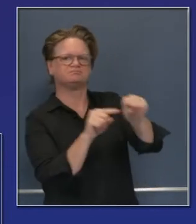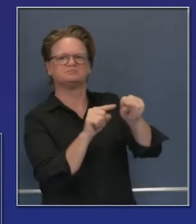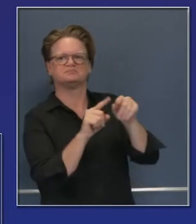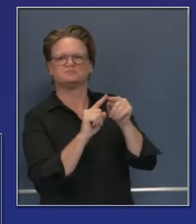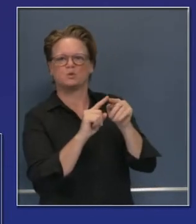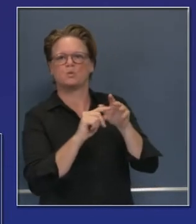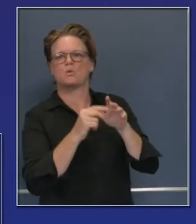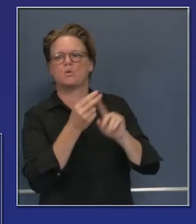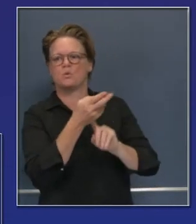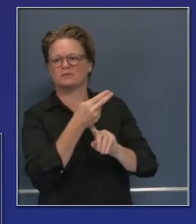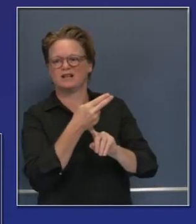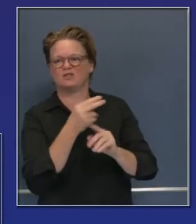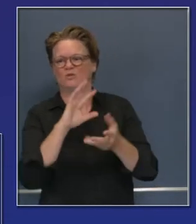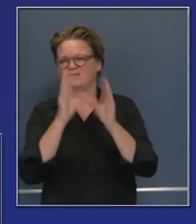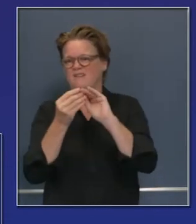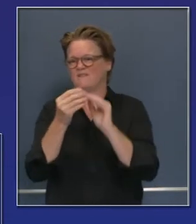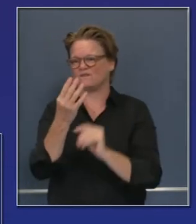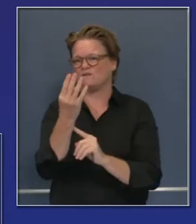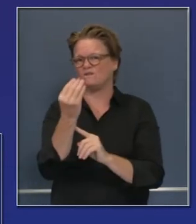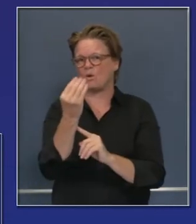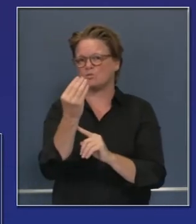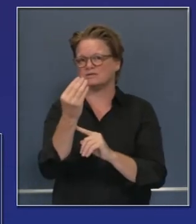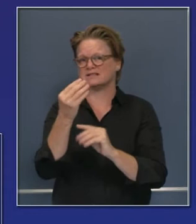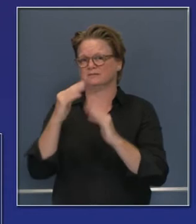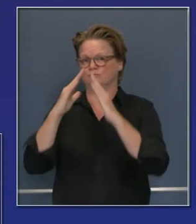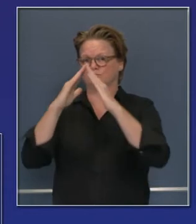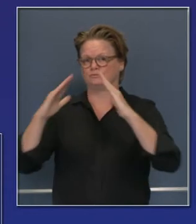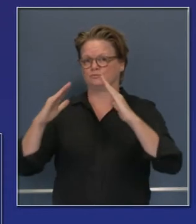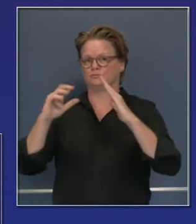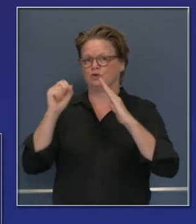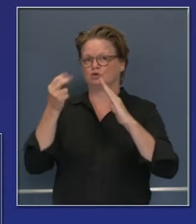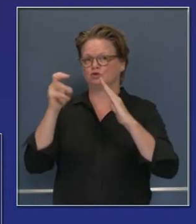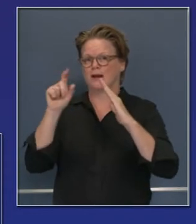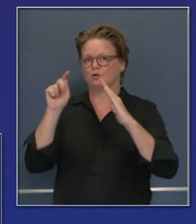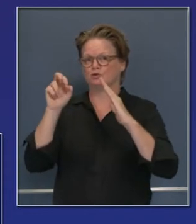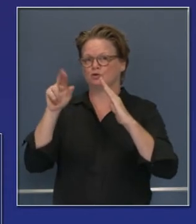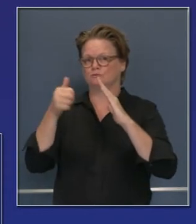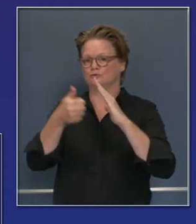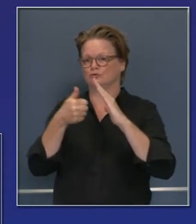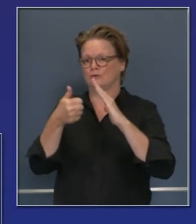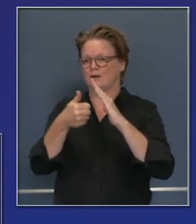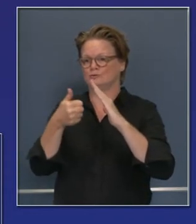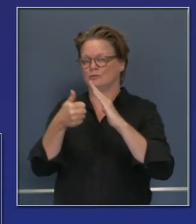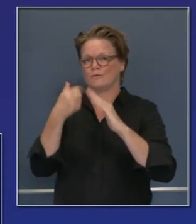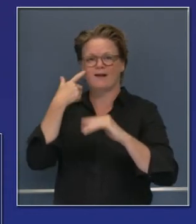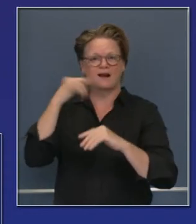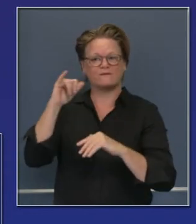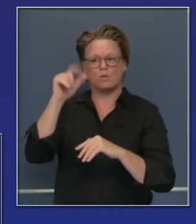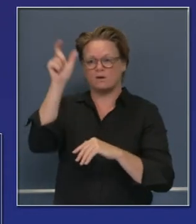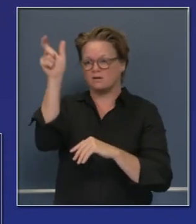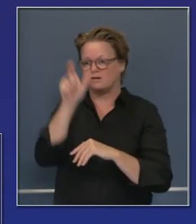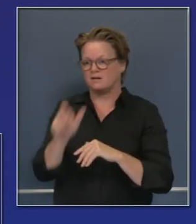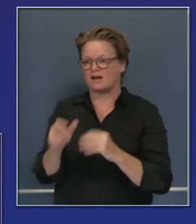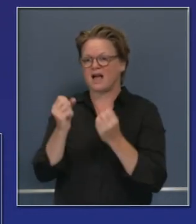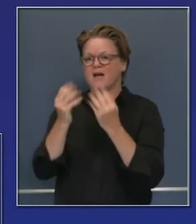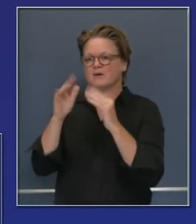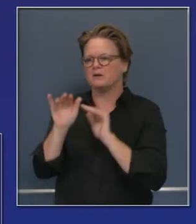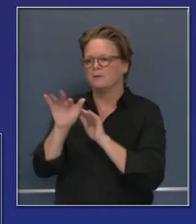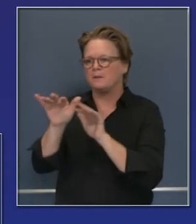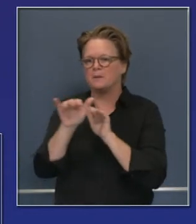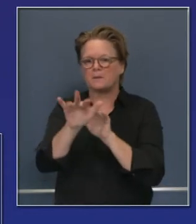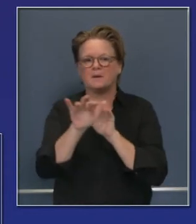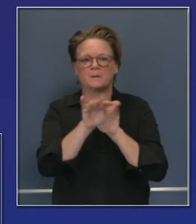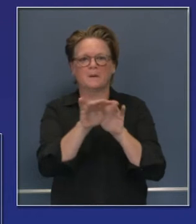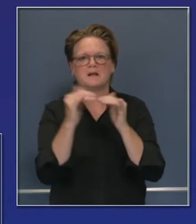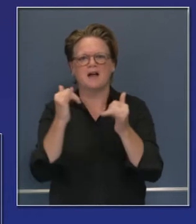refugios operacionales para ochocientas cuarenta y ocho personas en estas situaciones de congregación. O sea que ha bajado la población total de